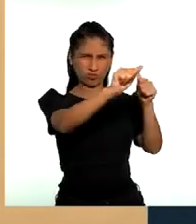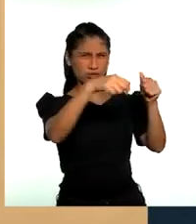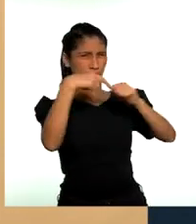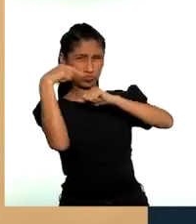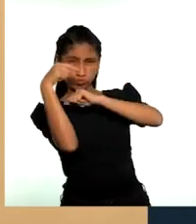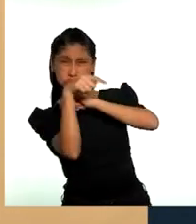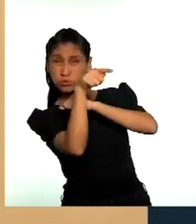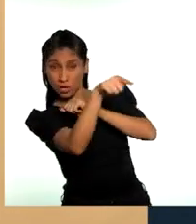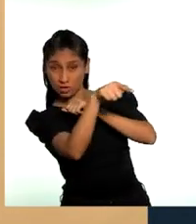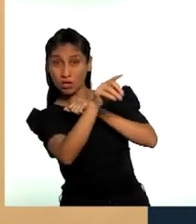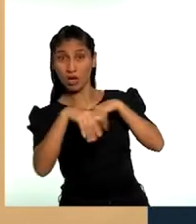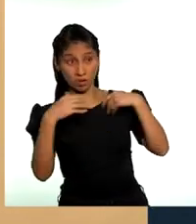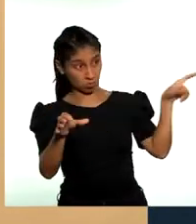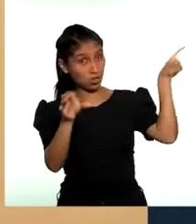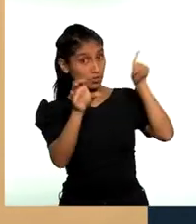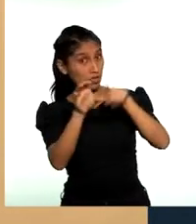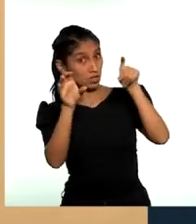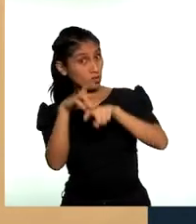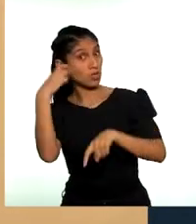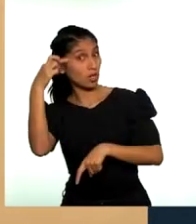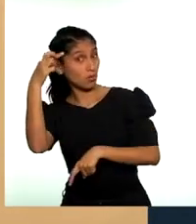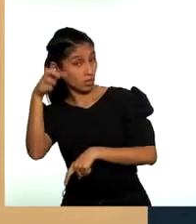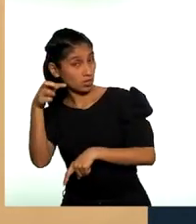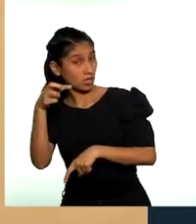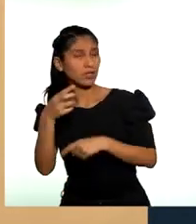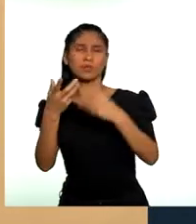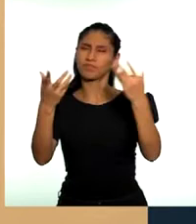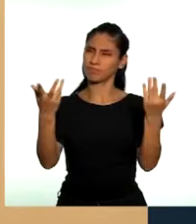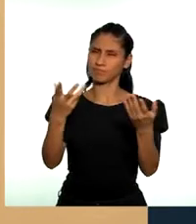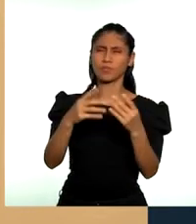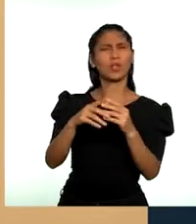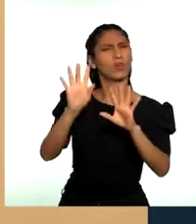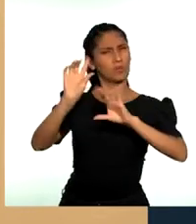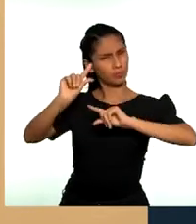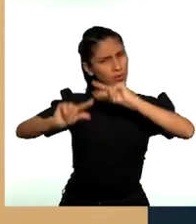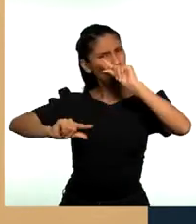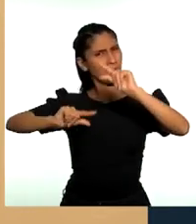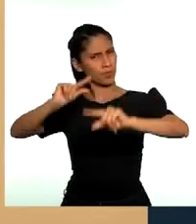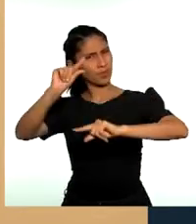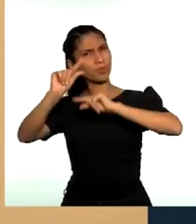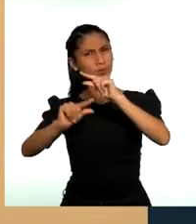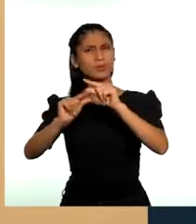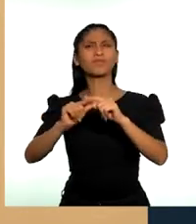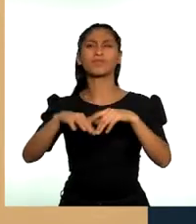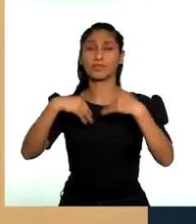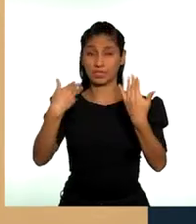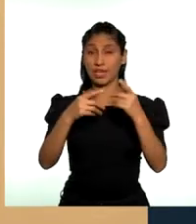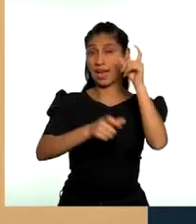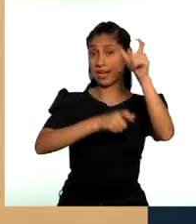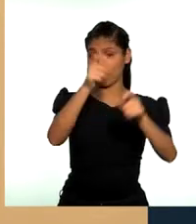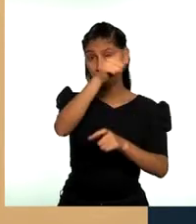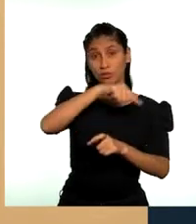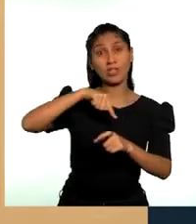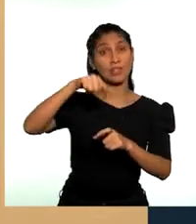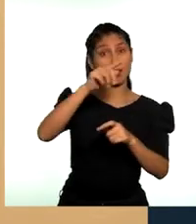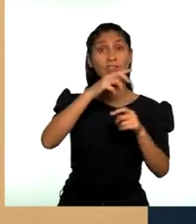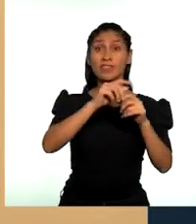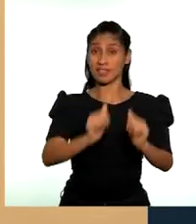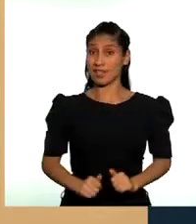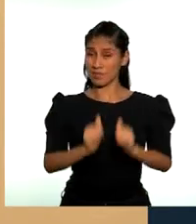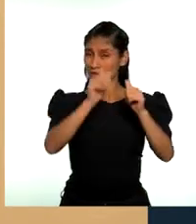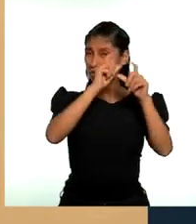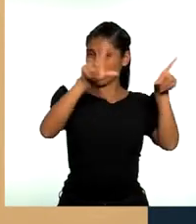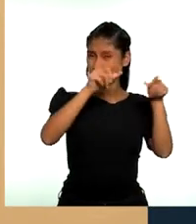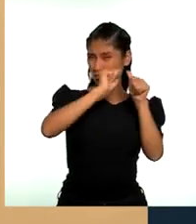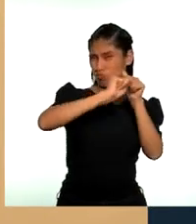mayor población indígena u originaria en la participación política. Tal vez